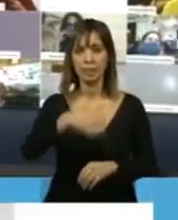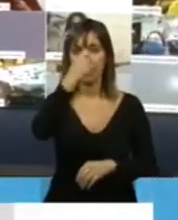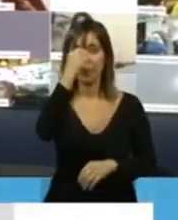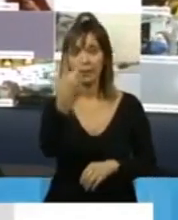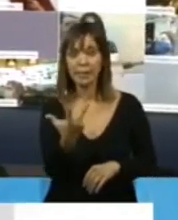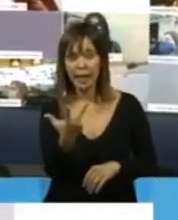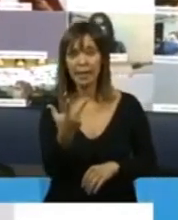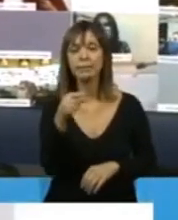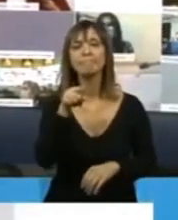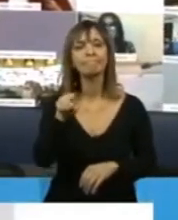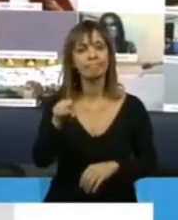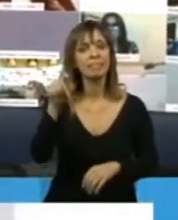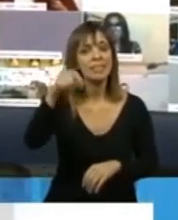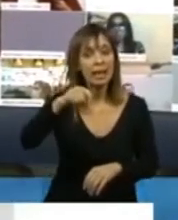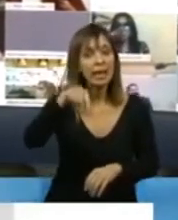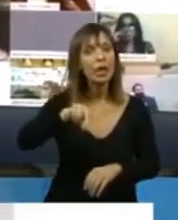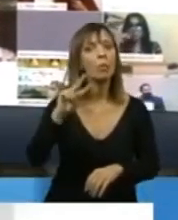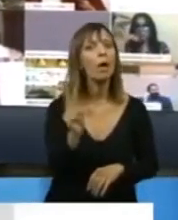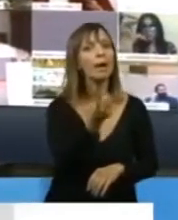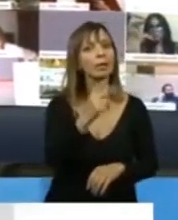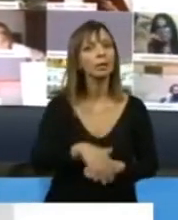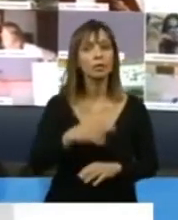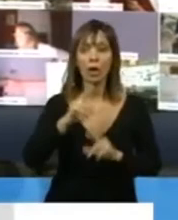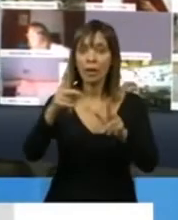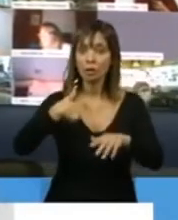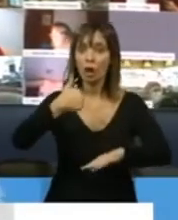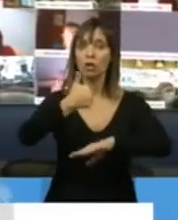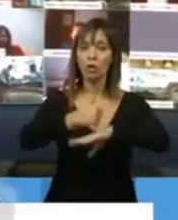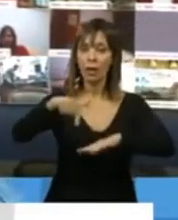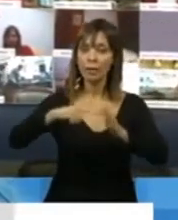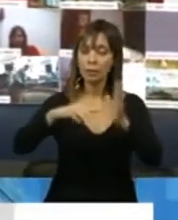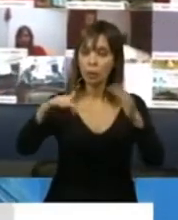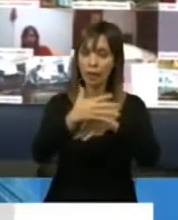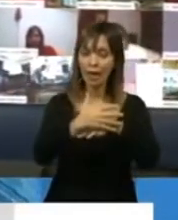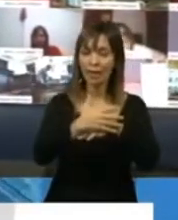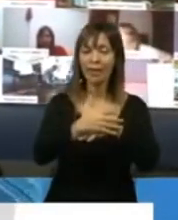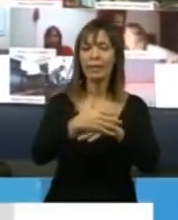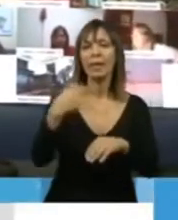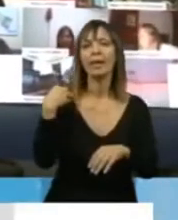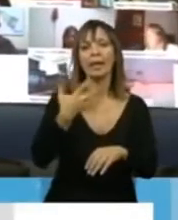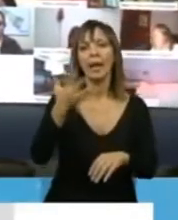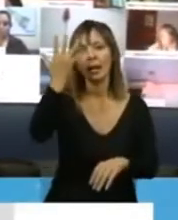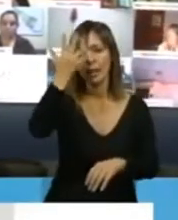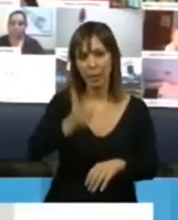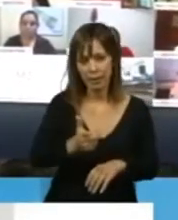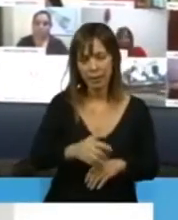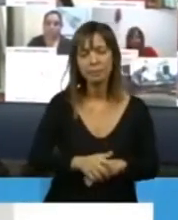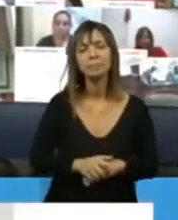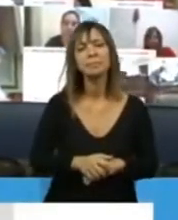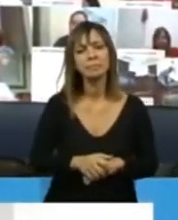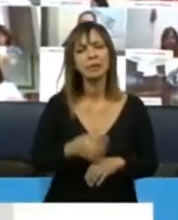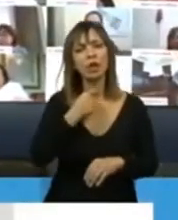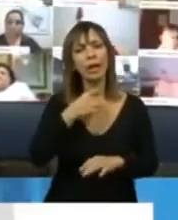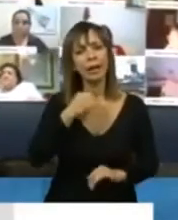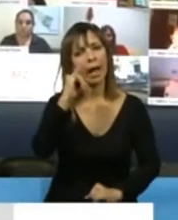muertos. Quiero decirle, presidente, que yo estoy en mi ciudad, General José de San Martín, y quería expresar